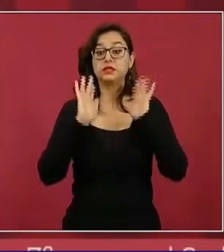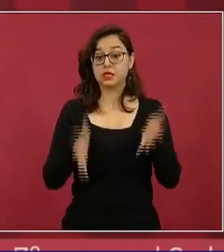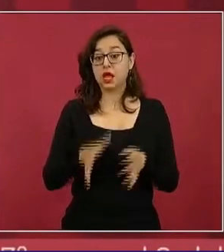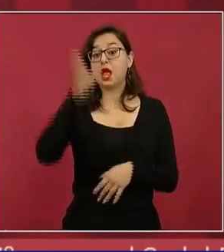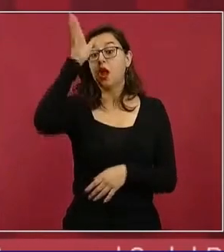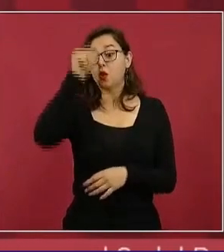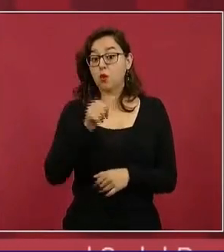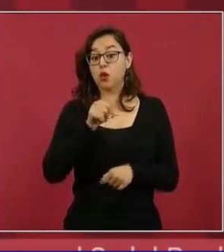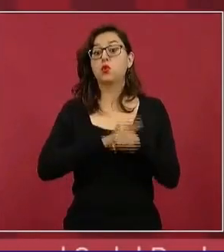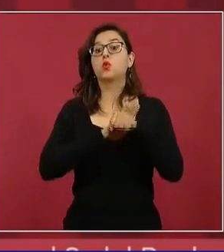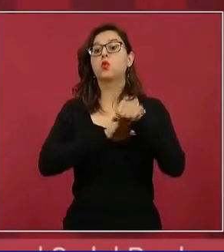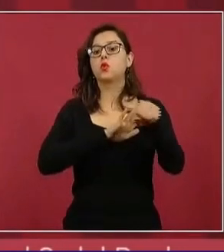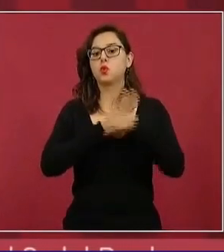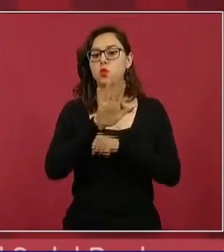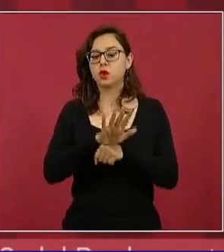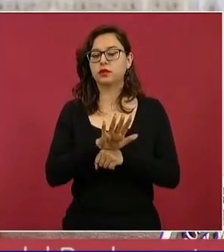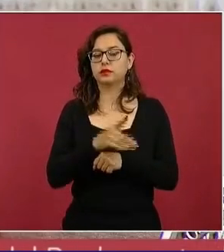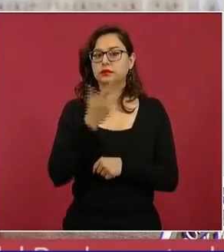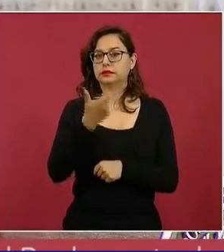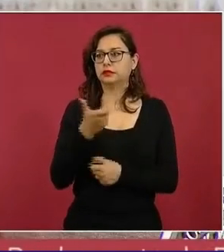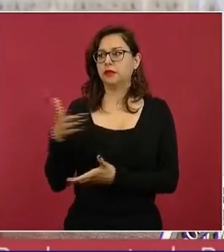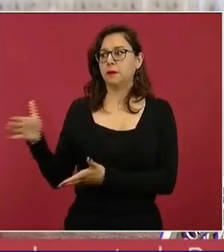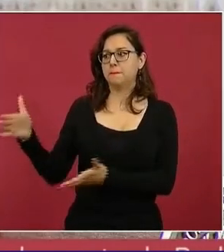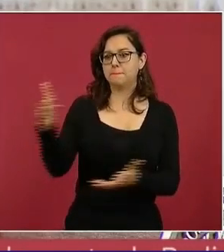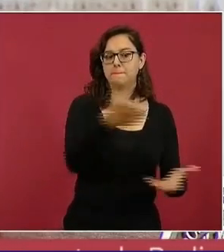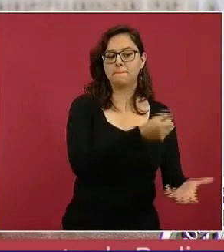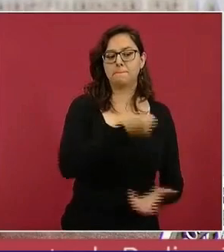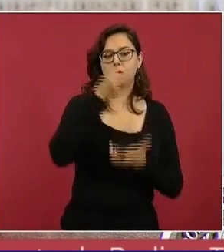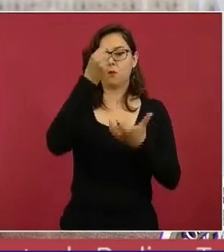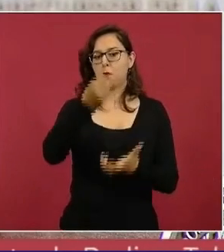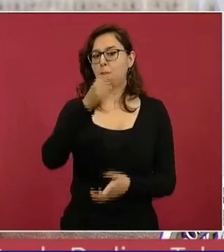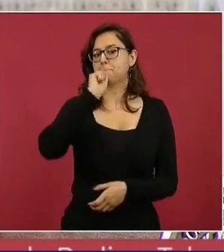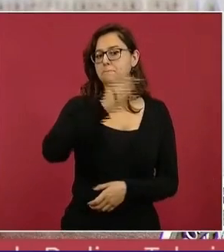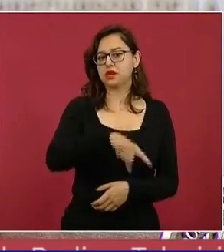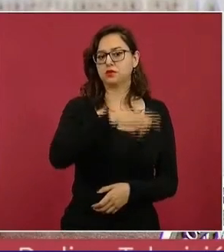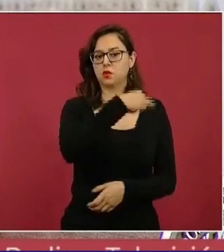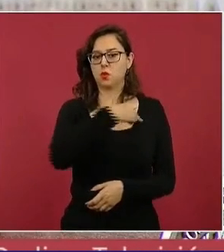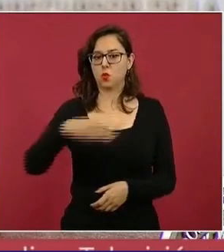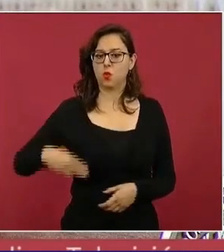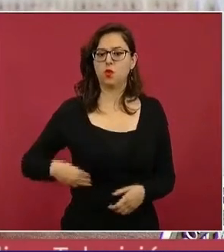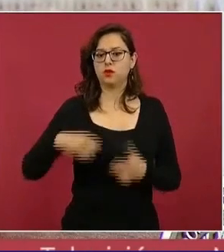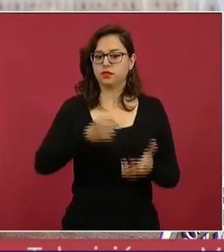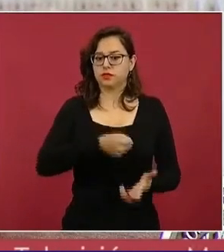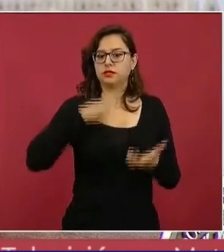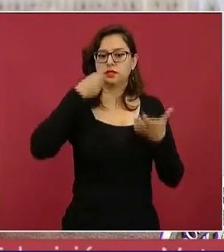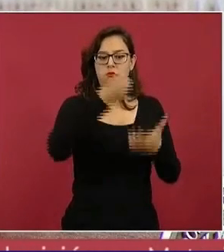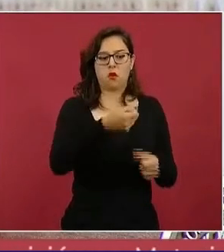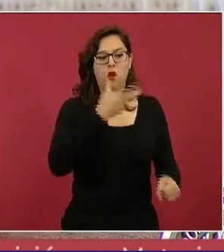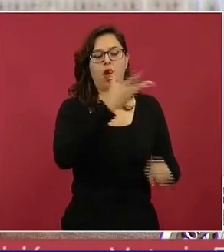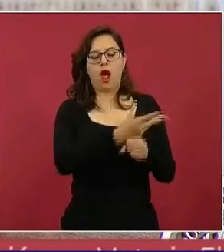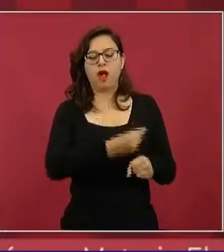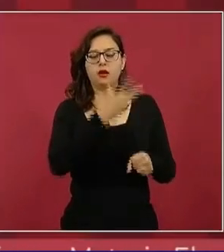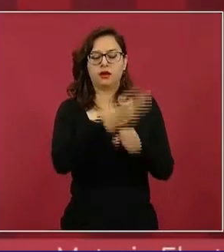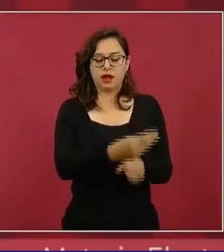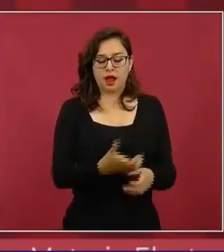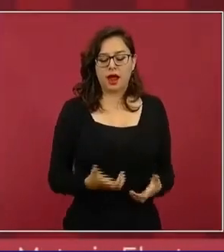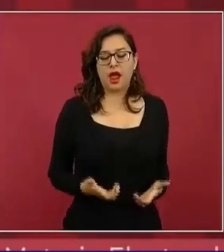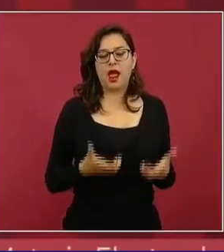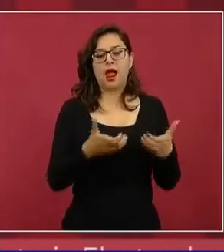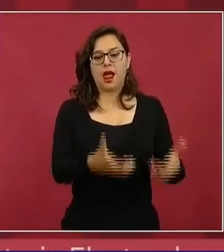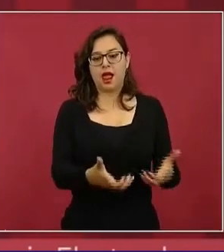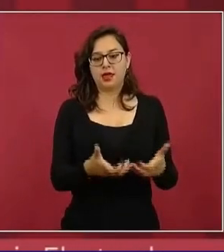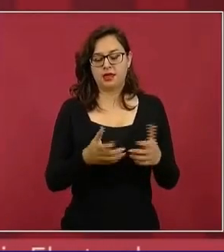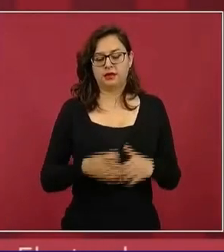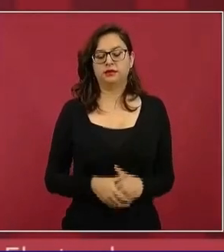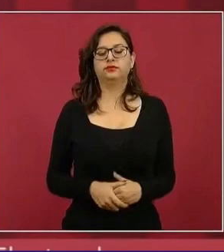mejorar calles y van a quedar en los municipios donde erradiquen los dueños